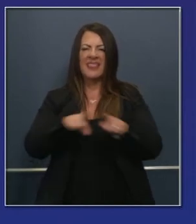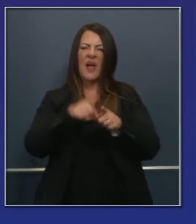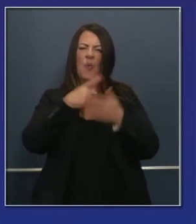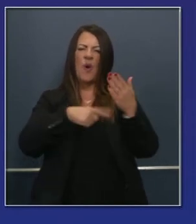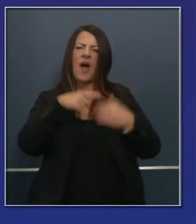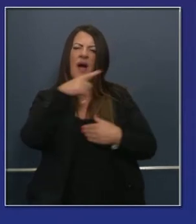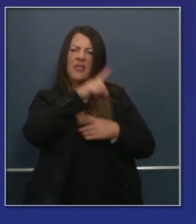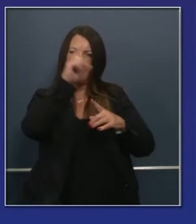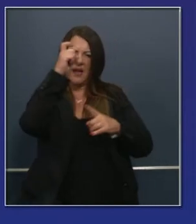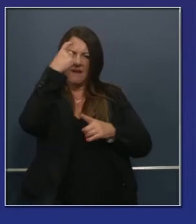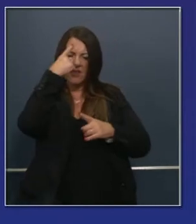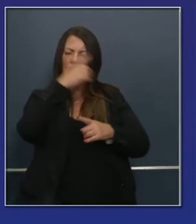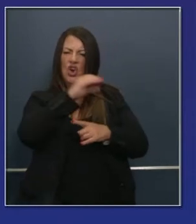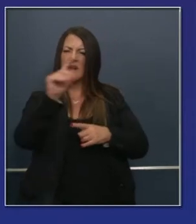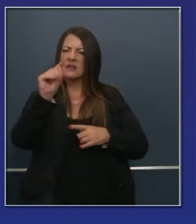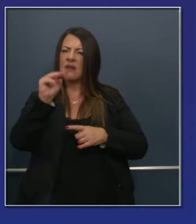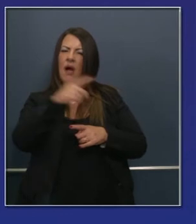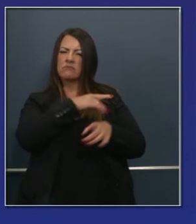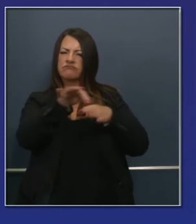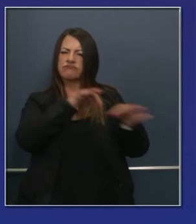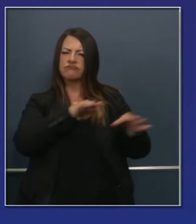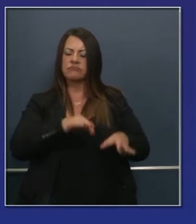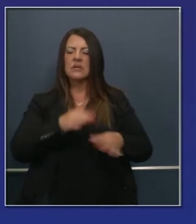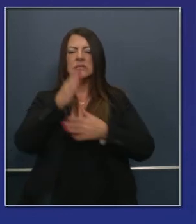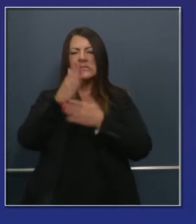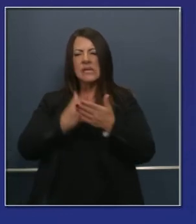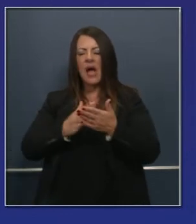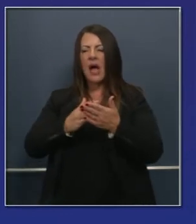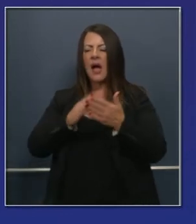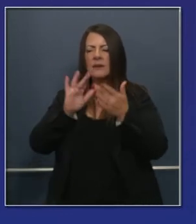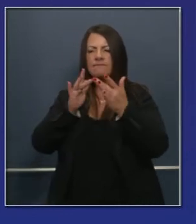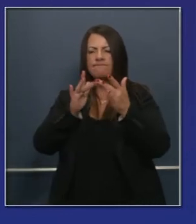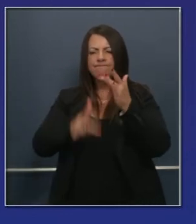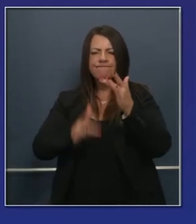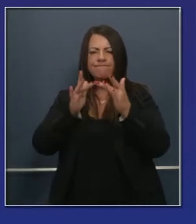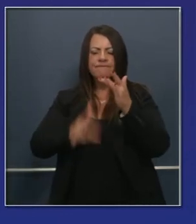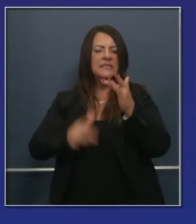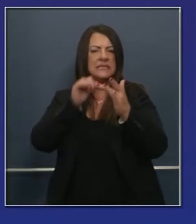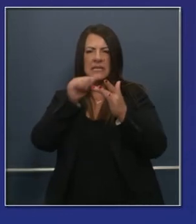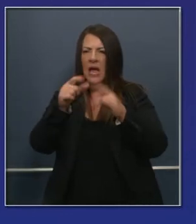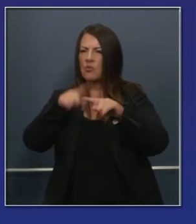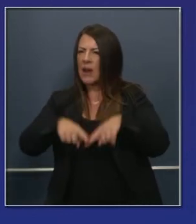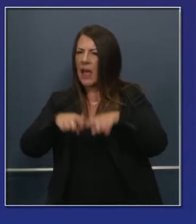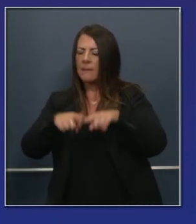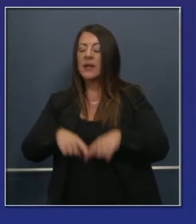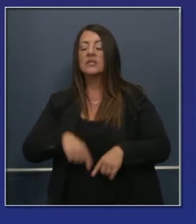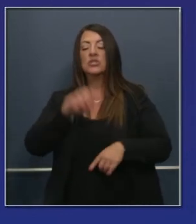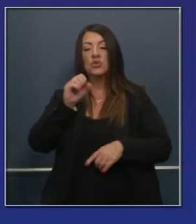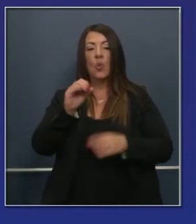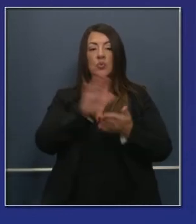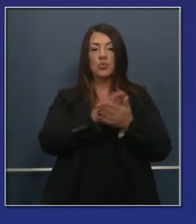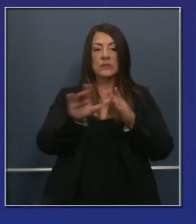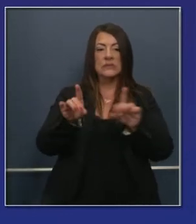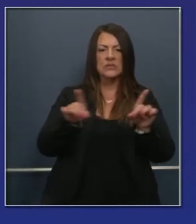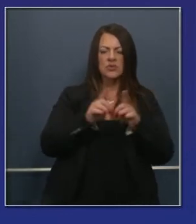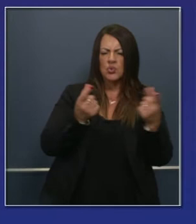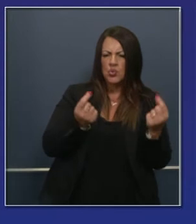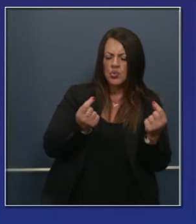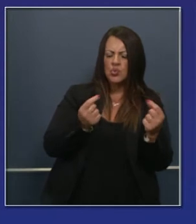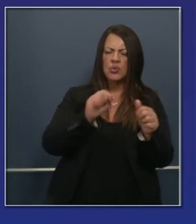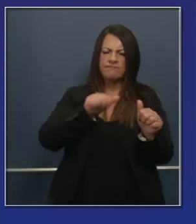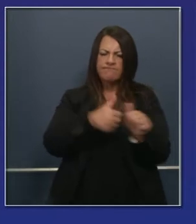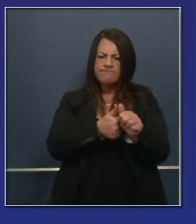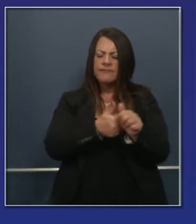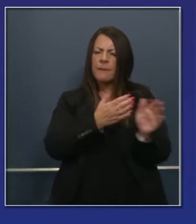Algunos, como se ha descrito, el Wi-Fi, a veces no se puede confiar mucho. Por lo tanto, hay un plan B y